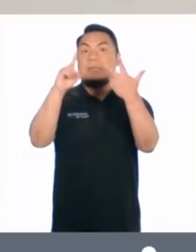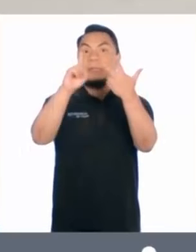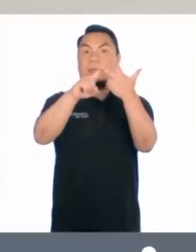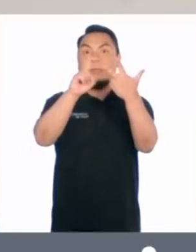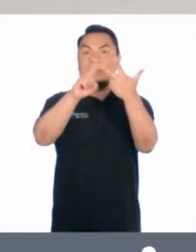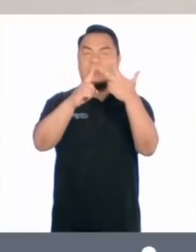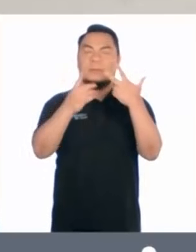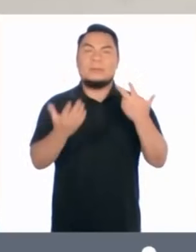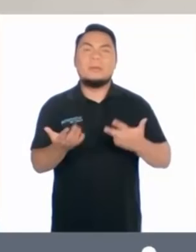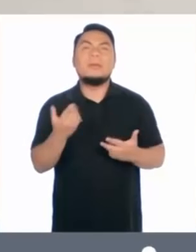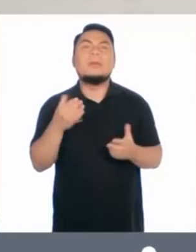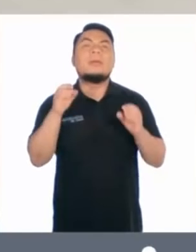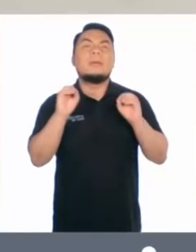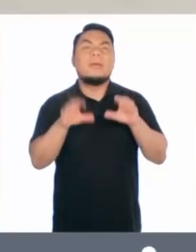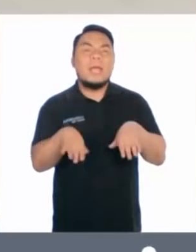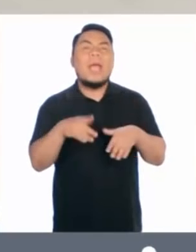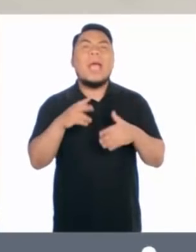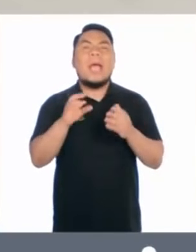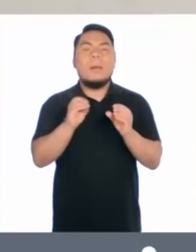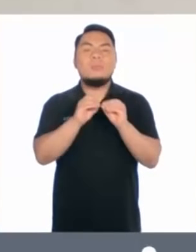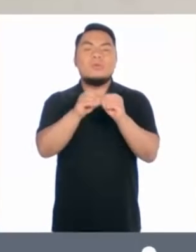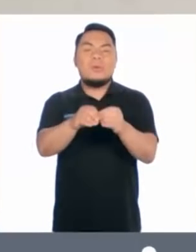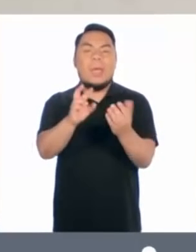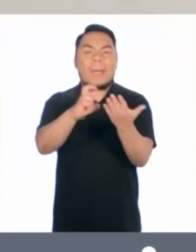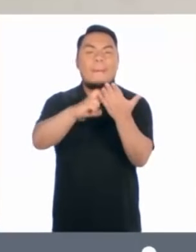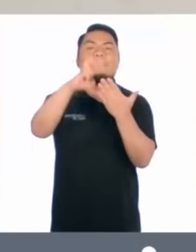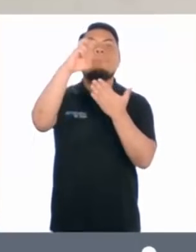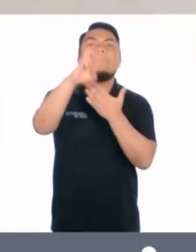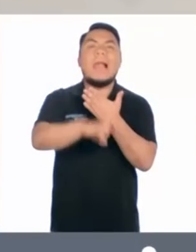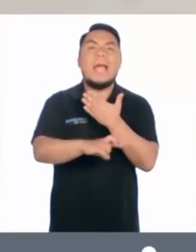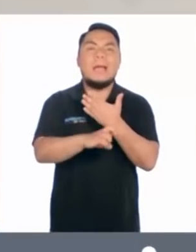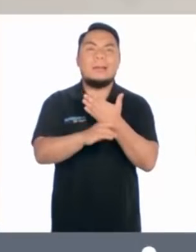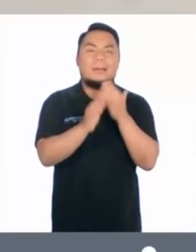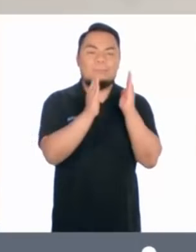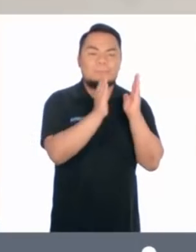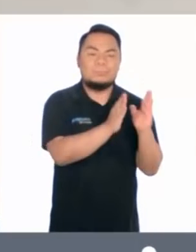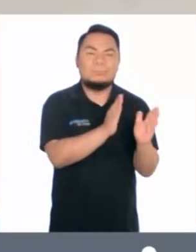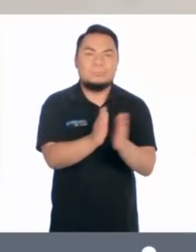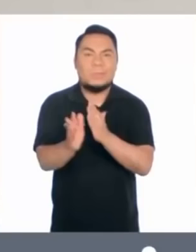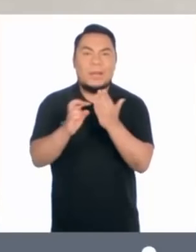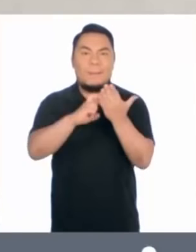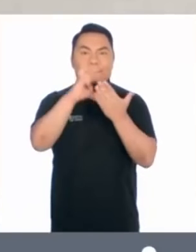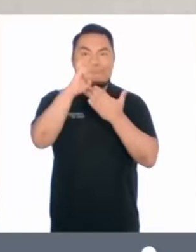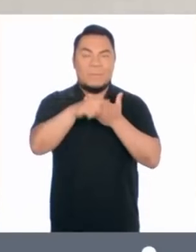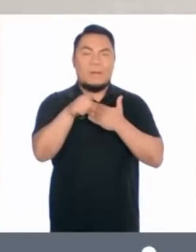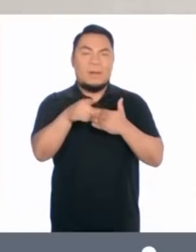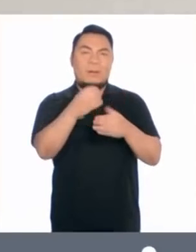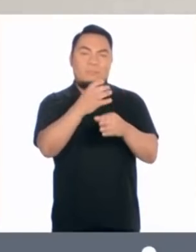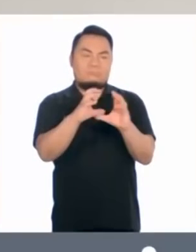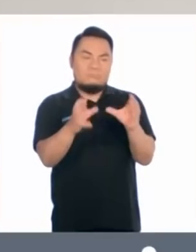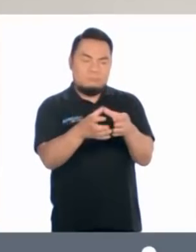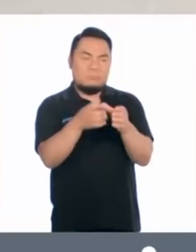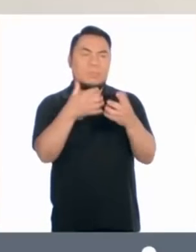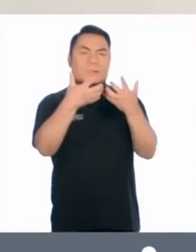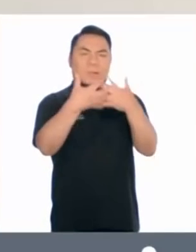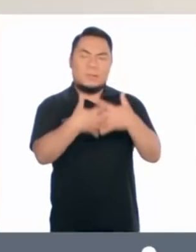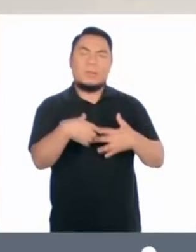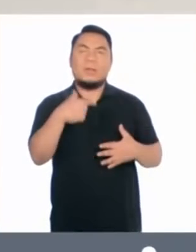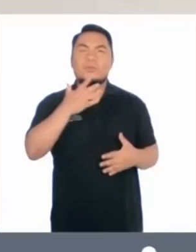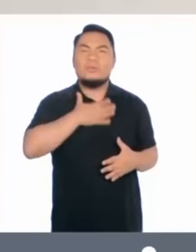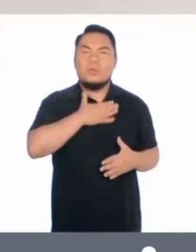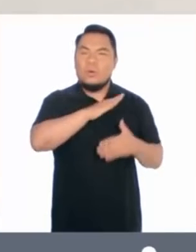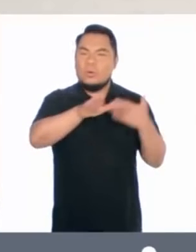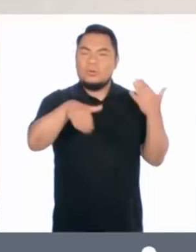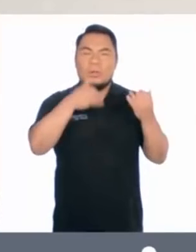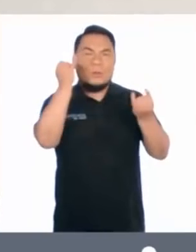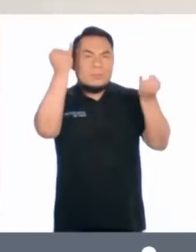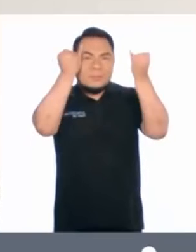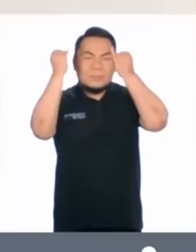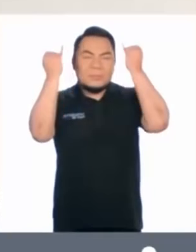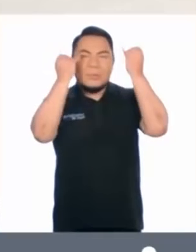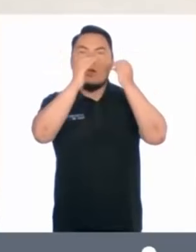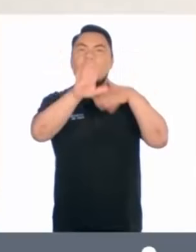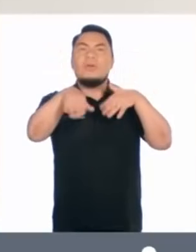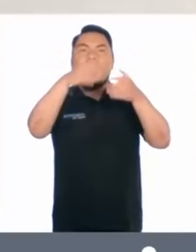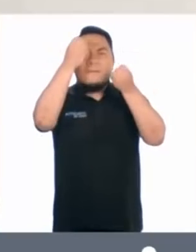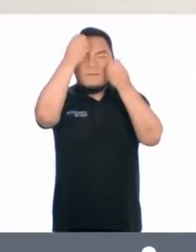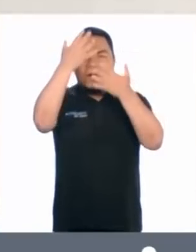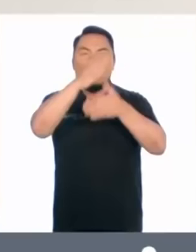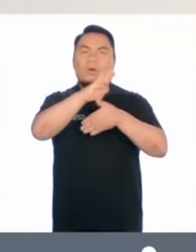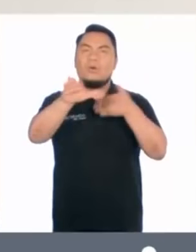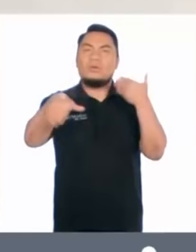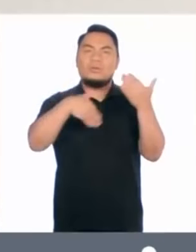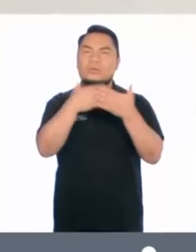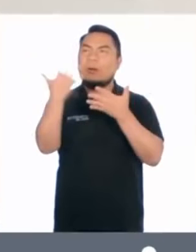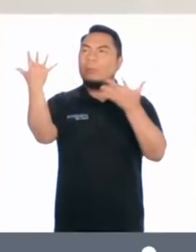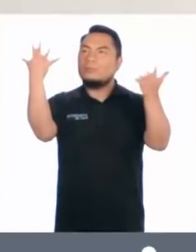El tercer paso fue hacer un plan de negocio. En este plan yo escribí todas mis ideas, toda la parte contable